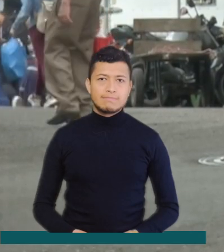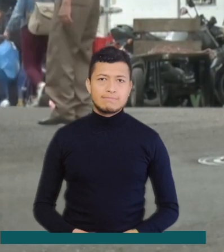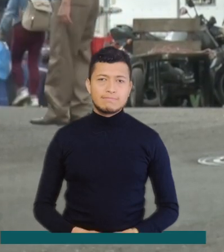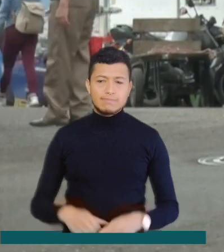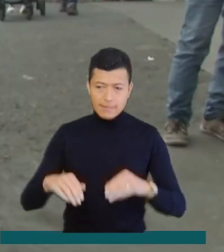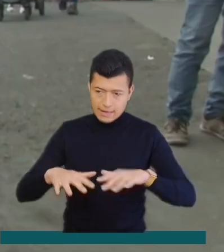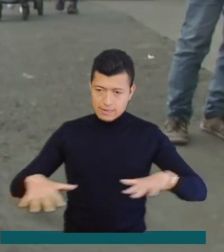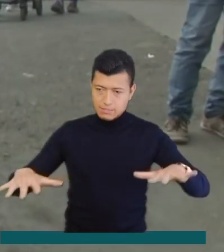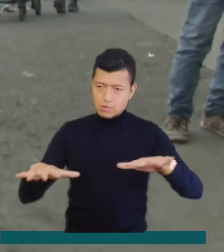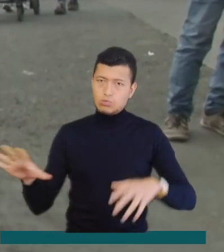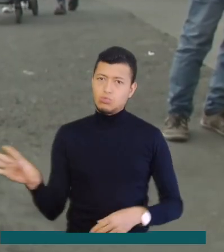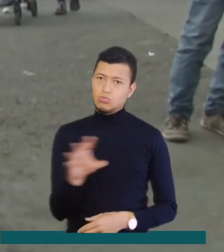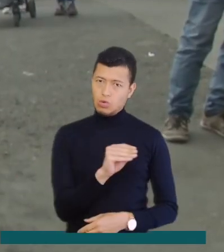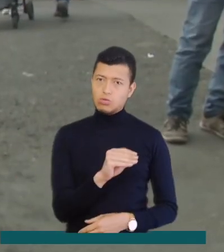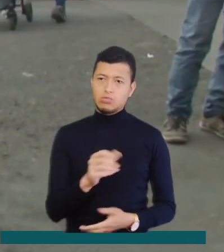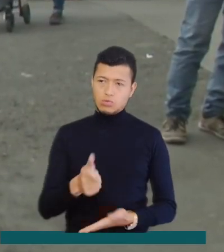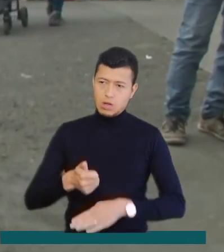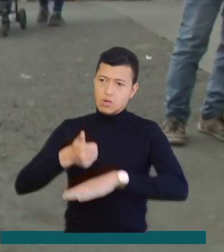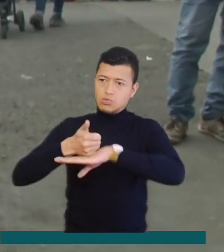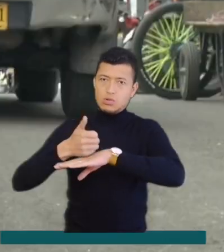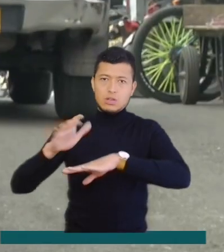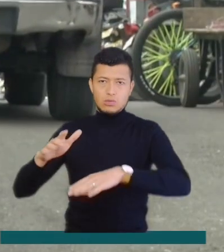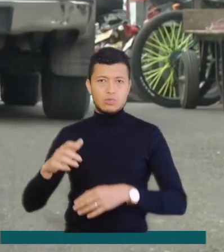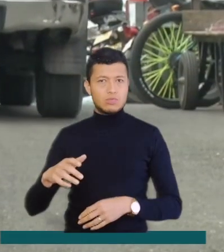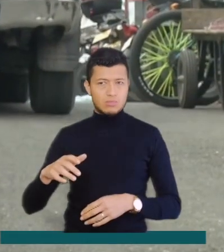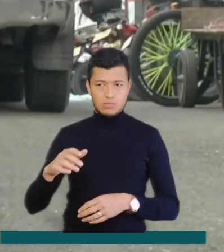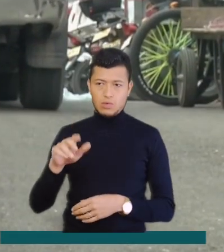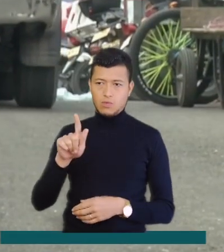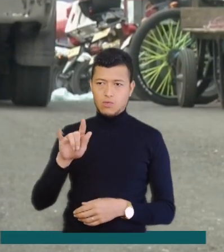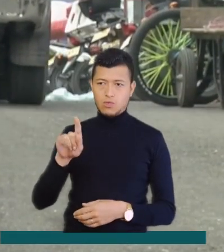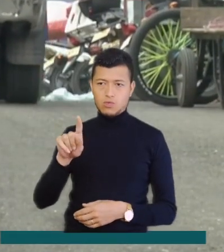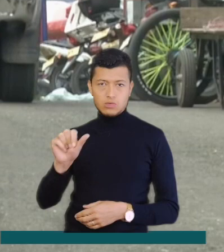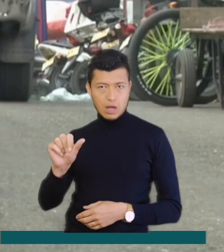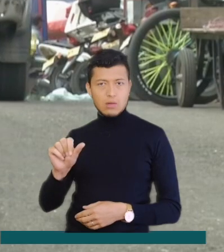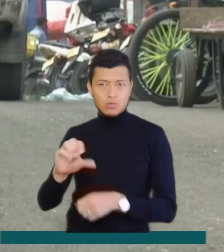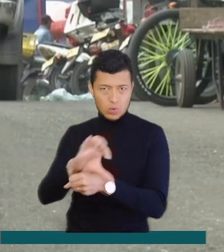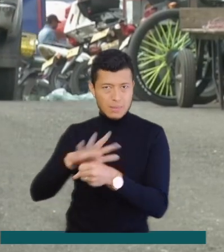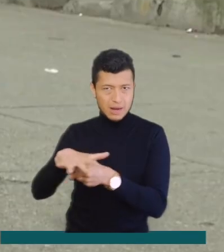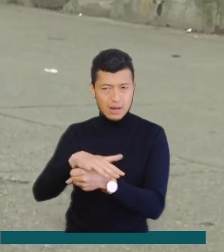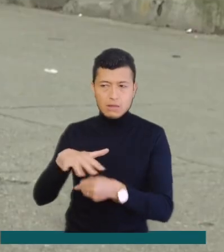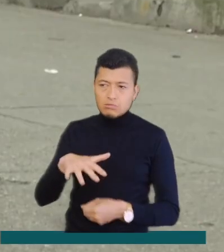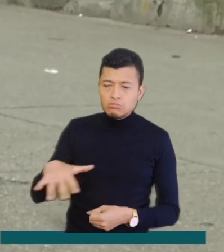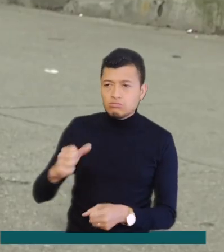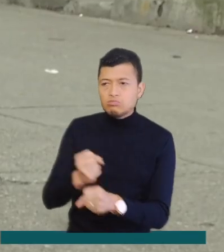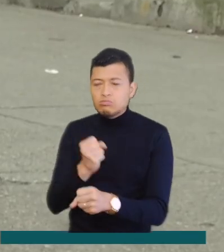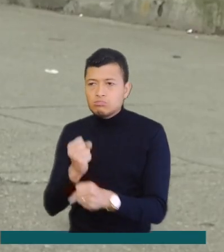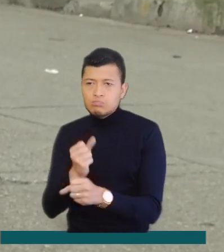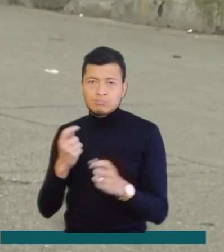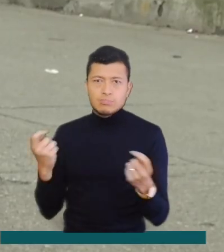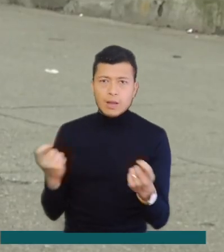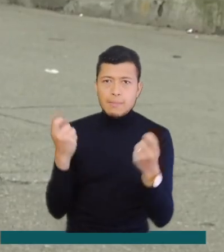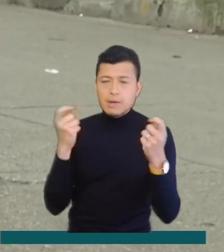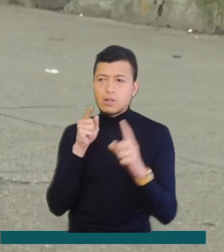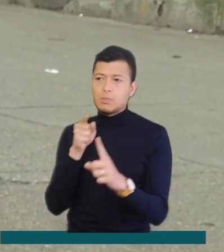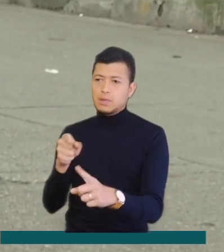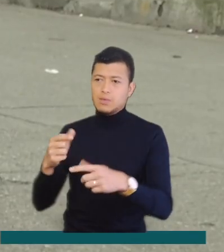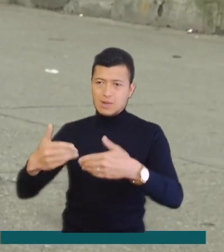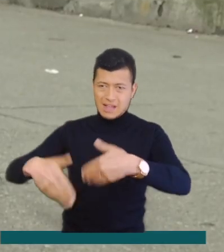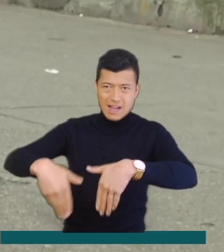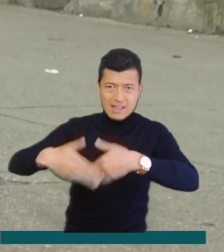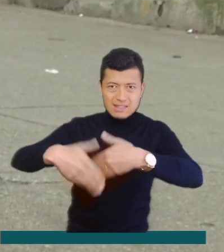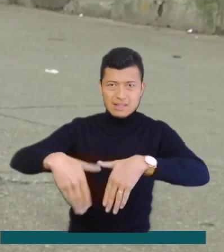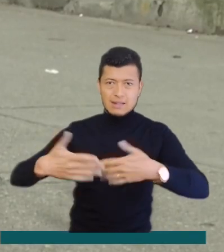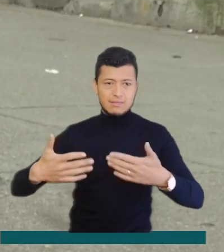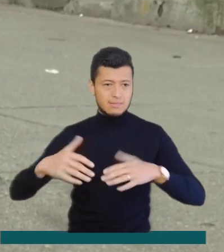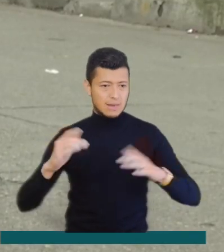Recuperando el espacio de todos. Las autoridades de Fusagasugá en Cundinamarca trabajan en campañas para recuperar andenes y calles que